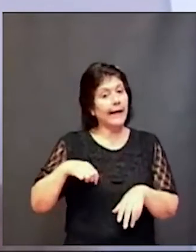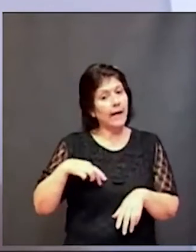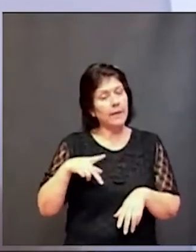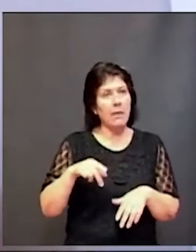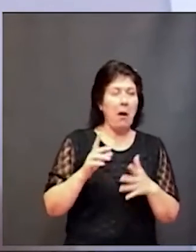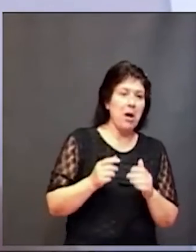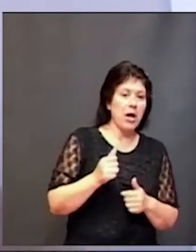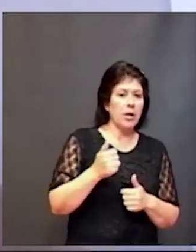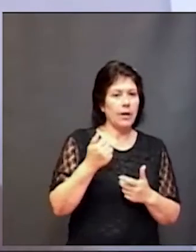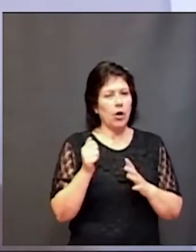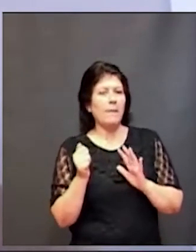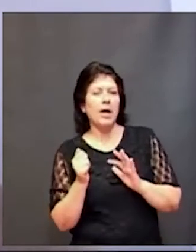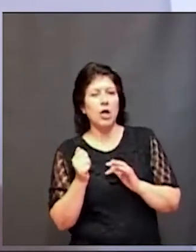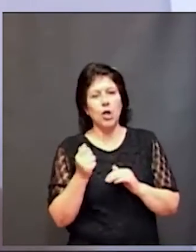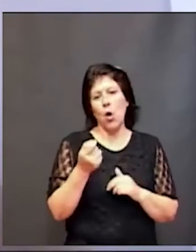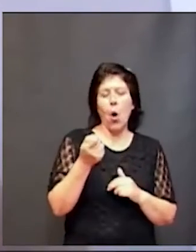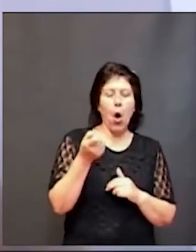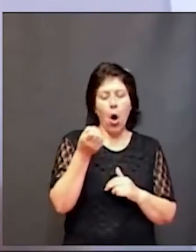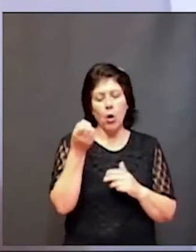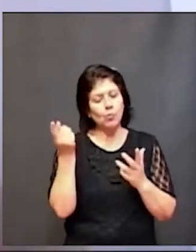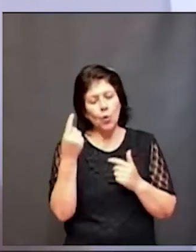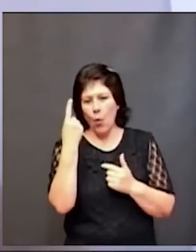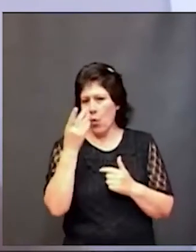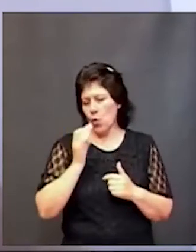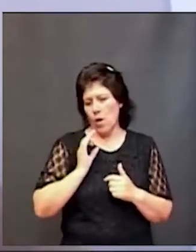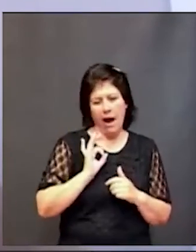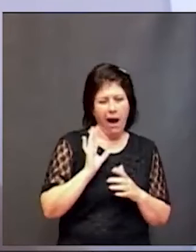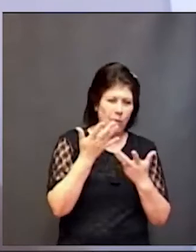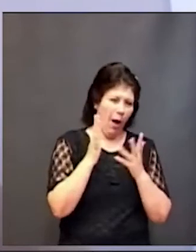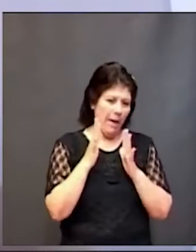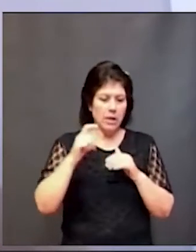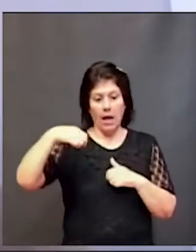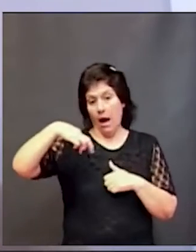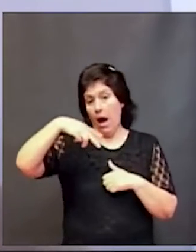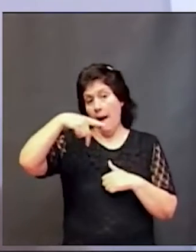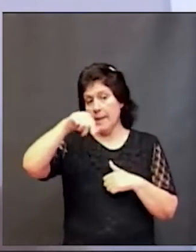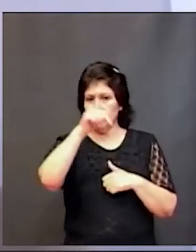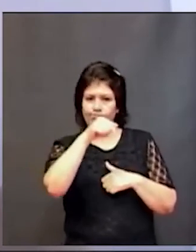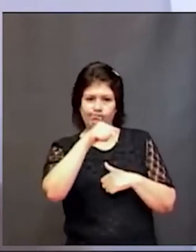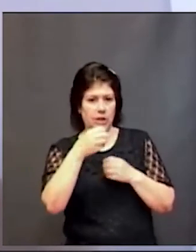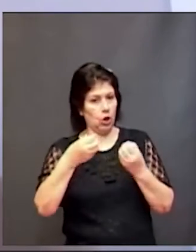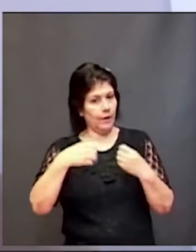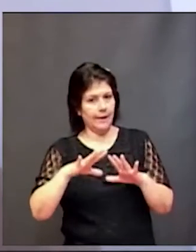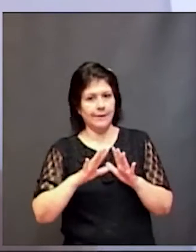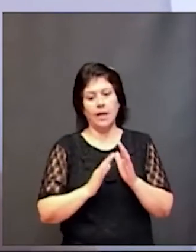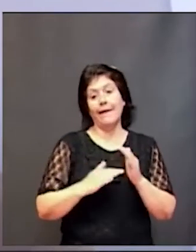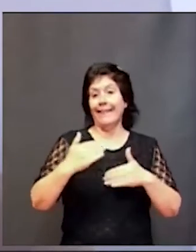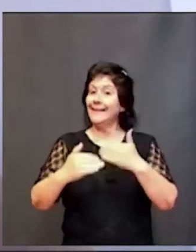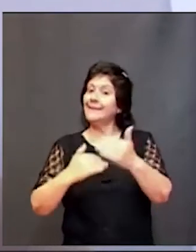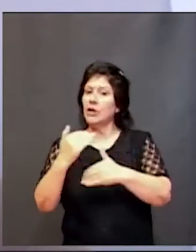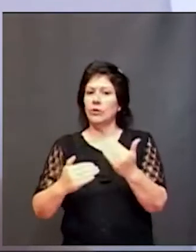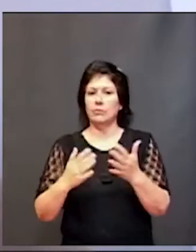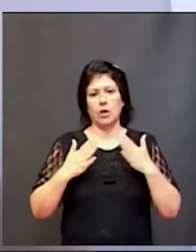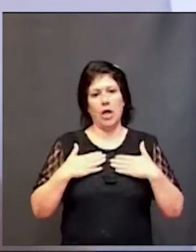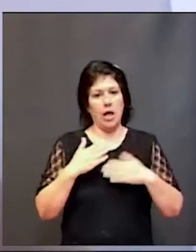13 meses 14 meses o sea eso ya es una primera instancia importante a tener en cuenta el desarrollo motriz obviamente todo lo que es el